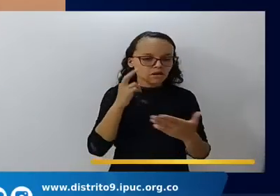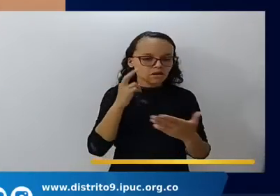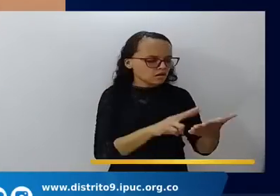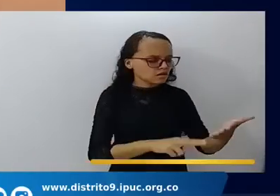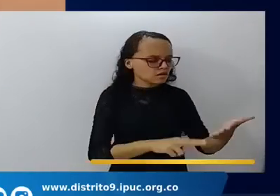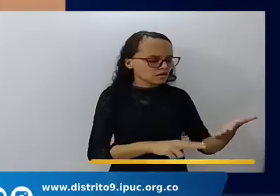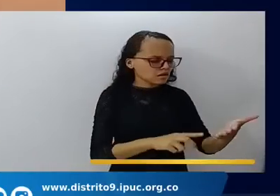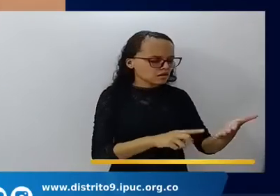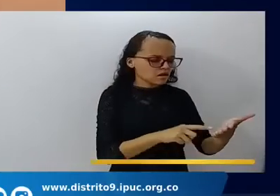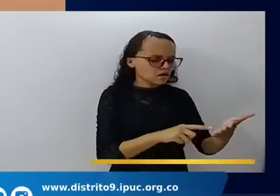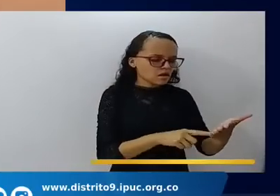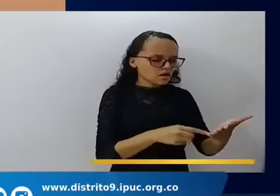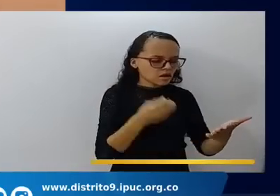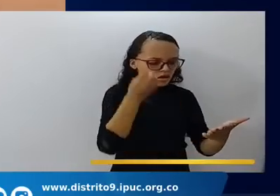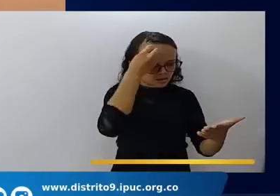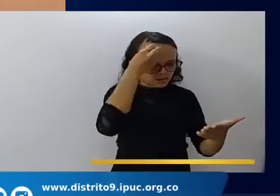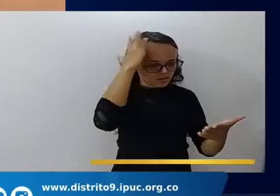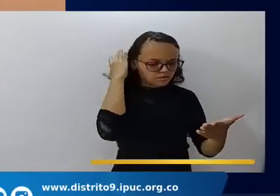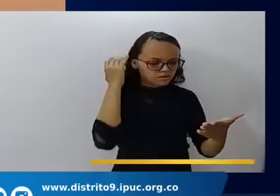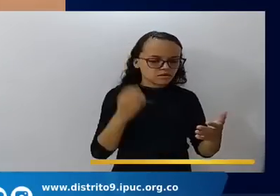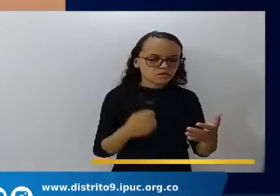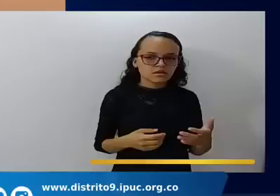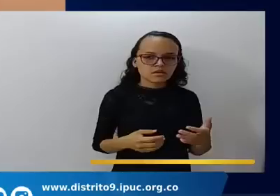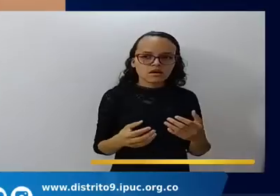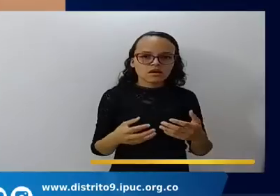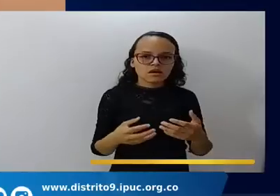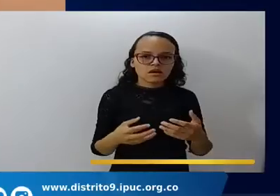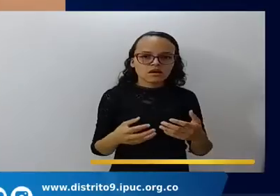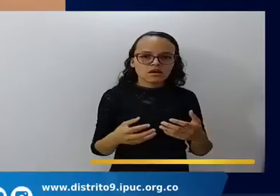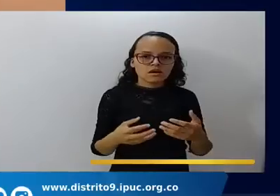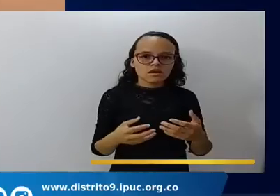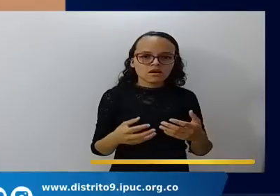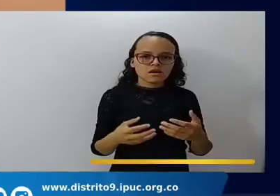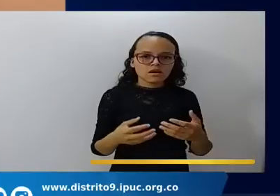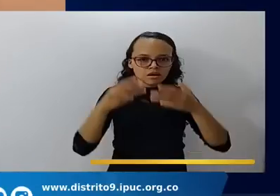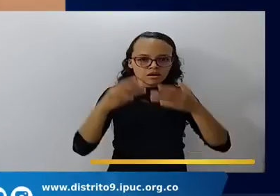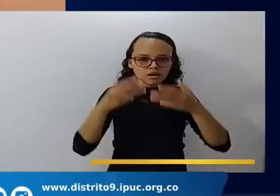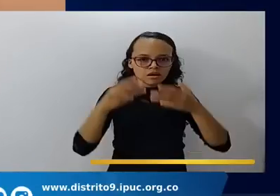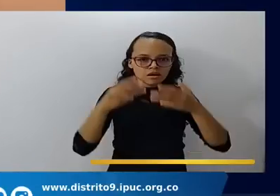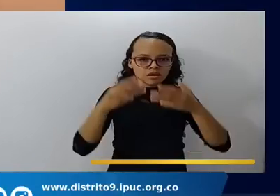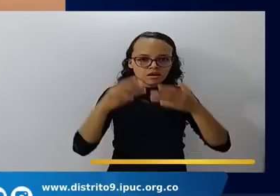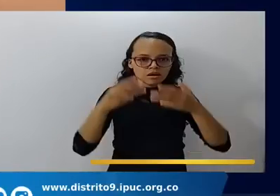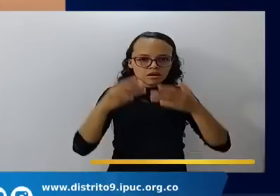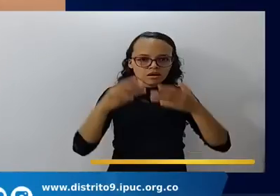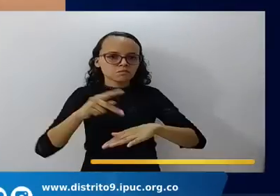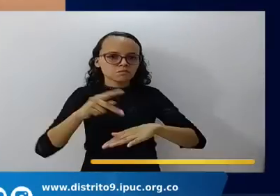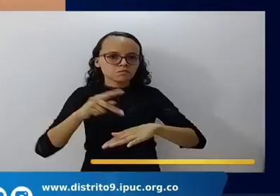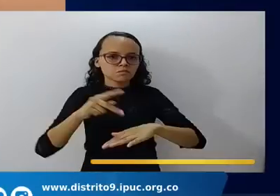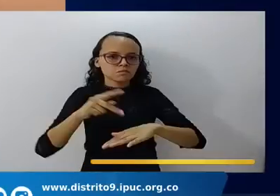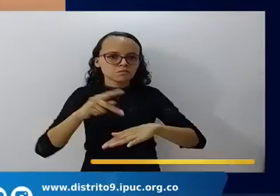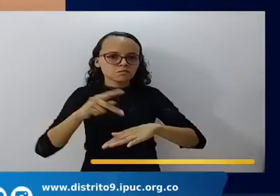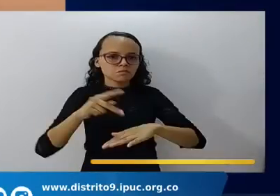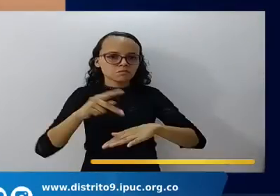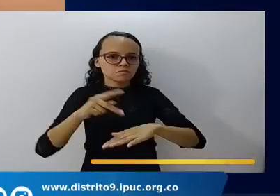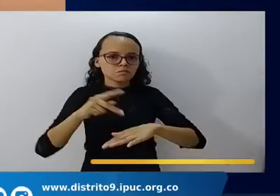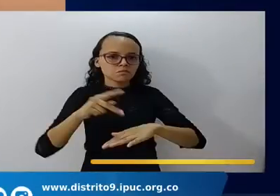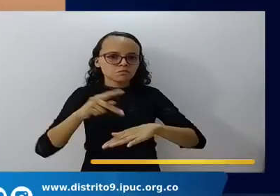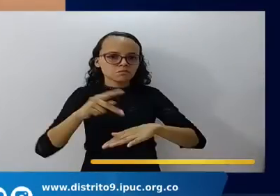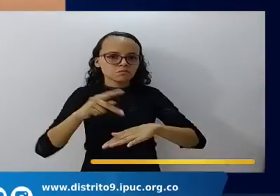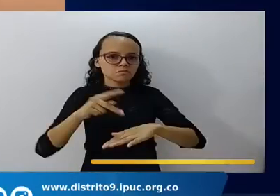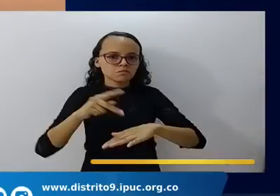profetas, los apóstoles en las cartas. ¿Cómo lo hicieron, Señor, para